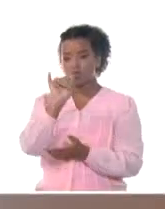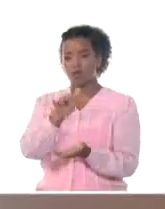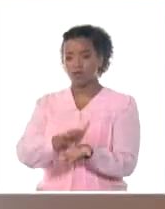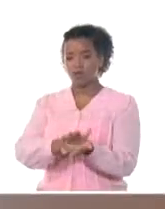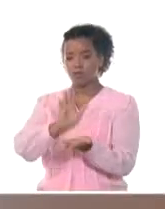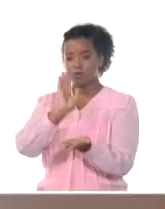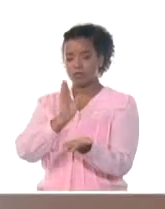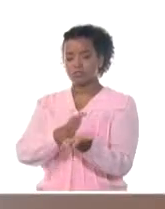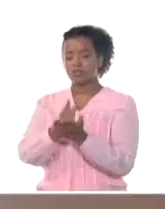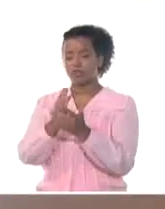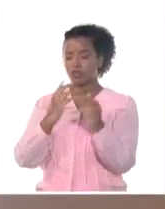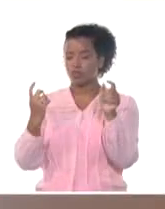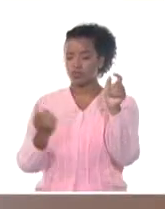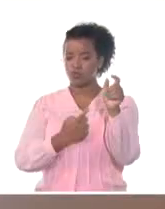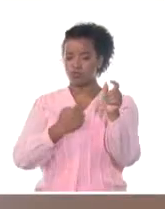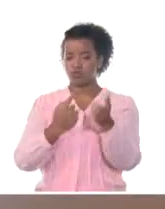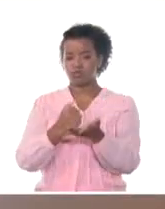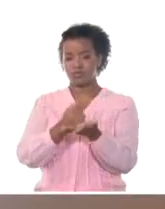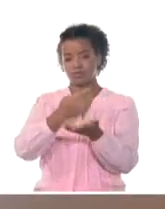continuar luchando por el bienestar de nuestro pueblo.